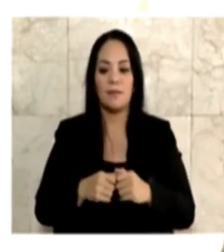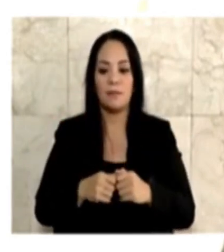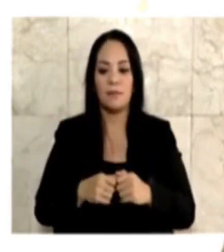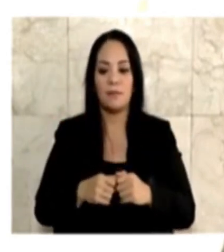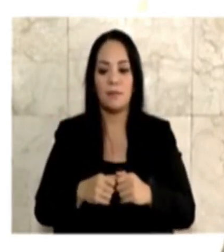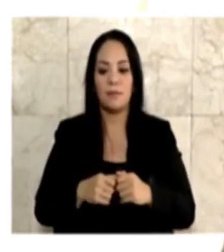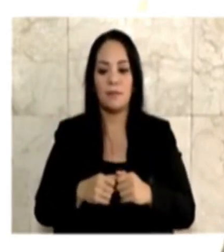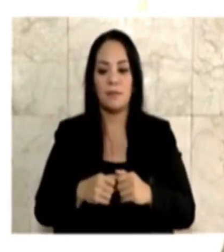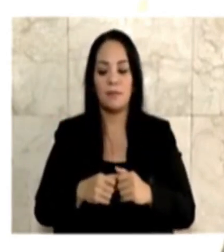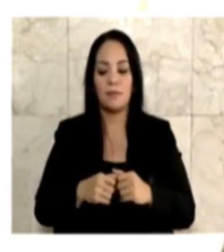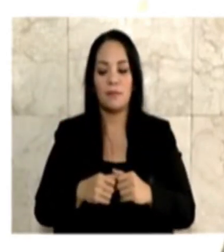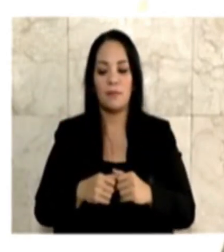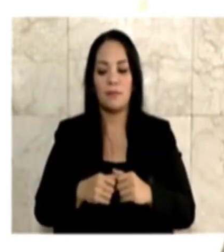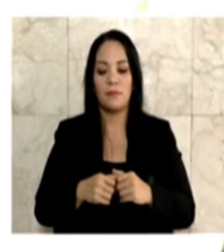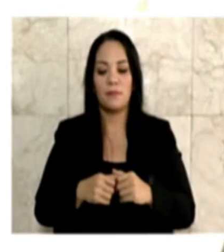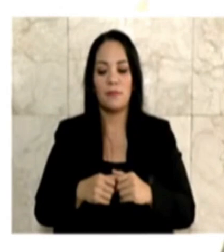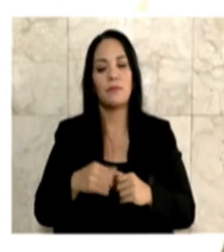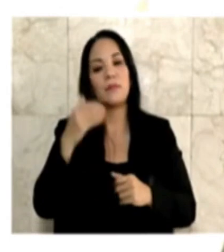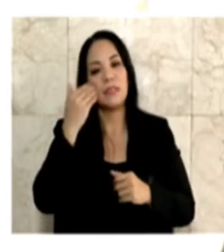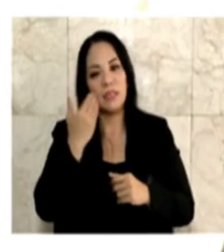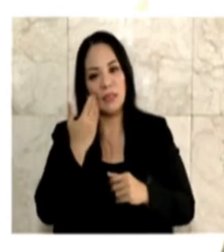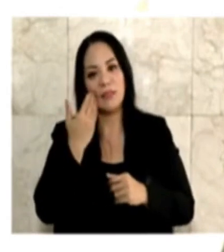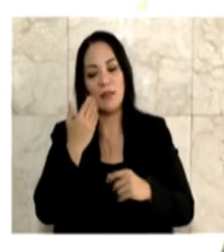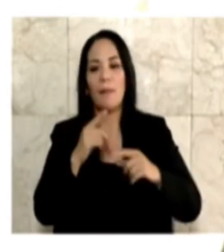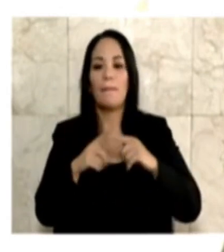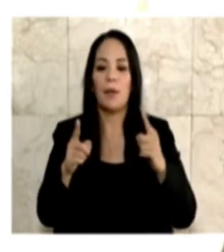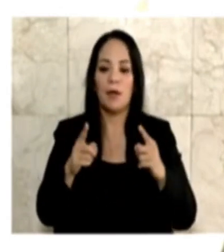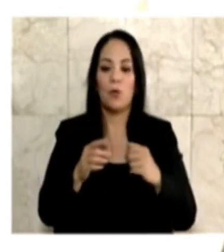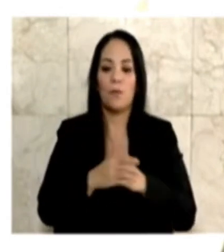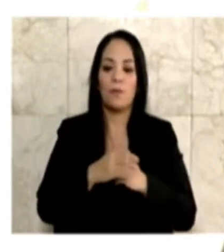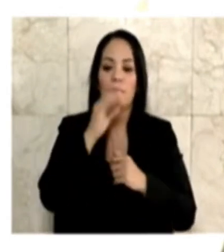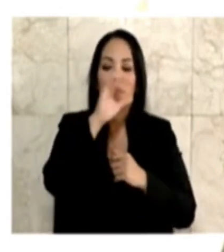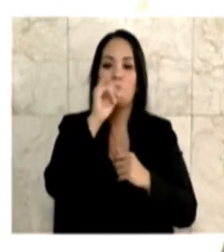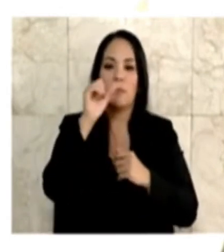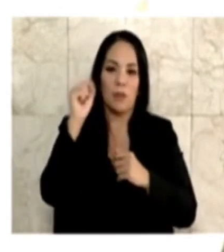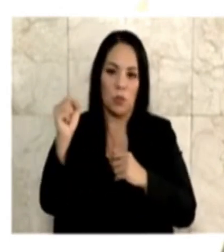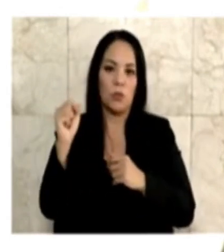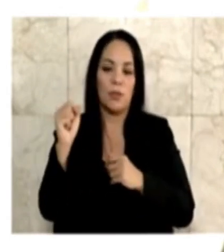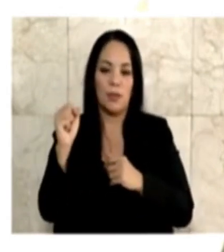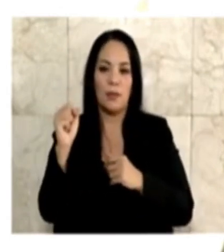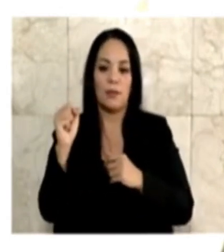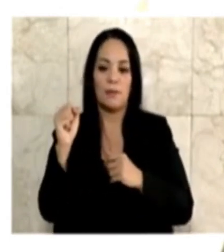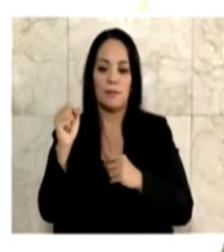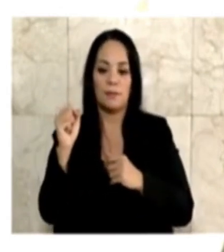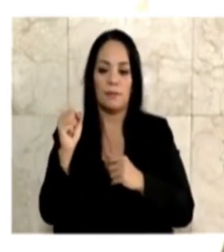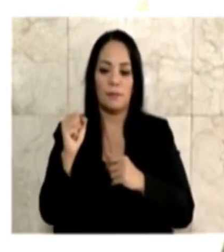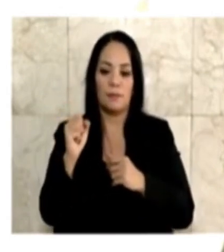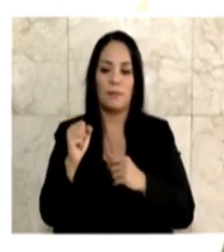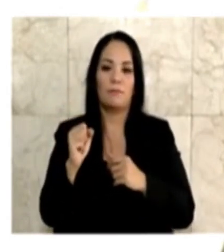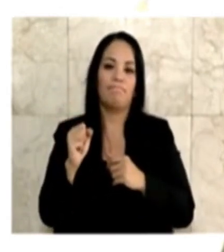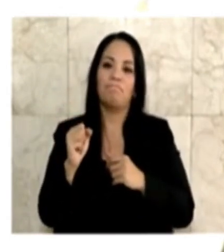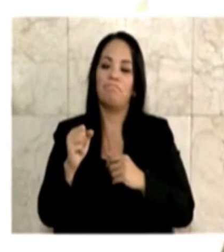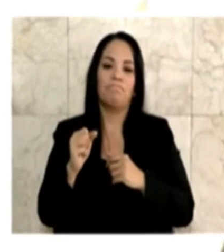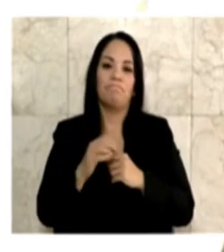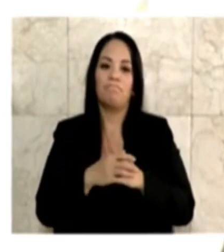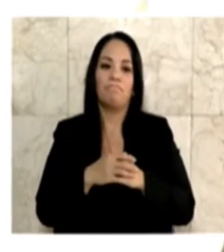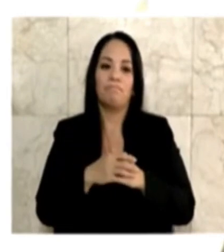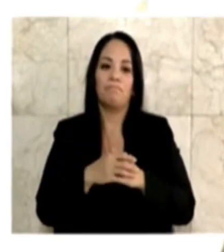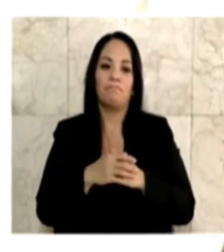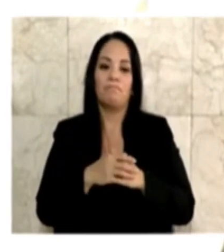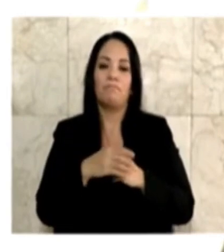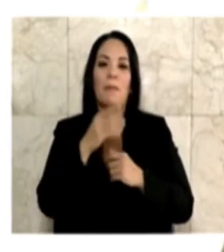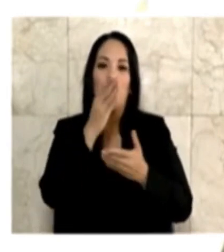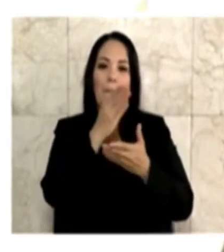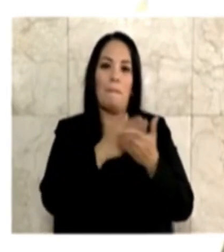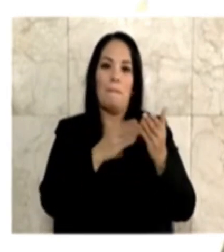triste decirlo, pero en su momento la Caja Costarricense del Seguro Social no se apersonó como parte en este